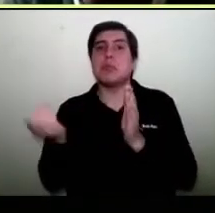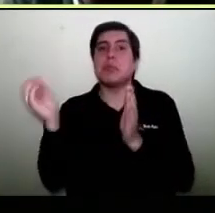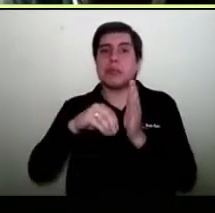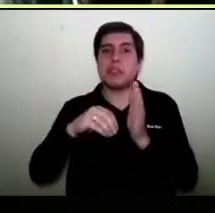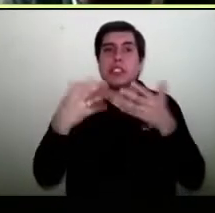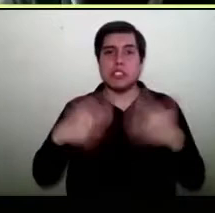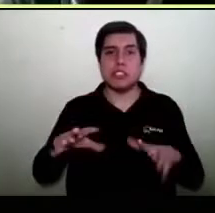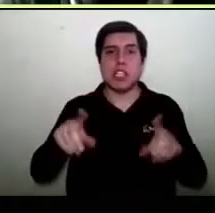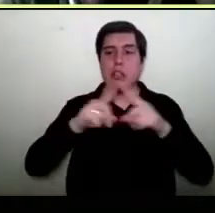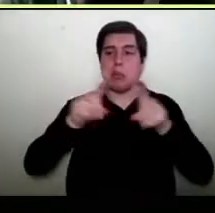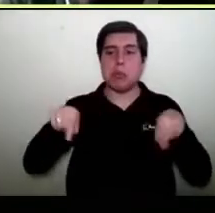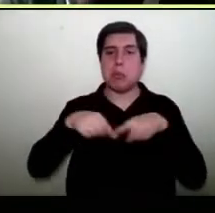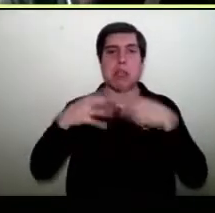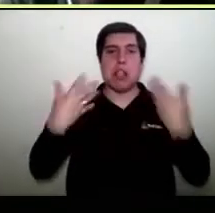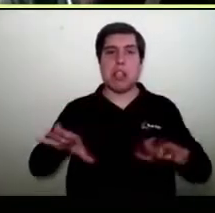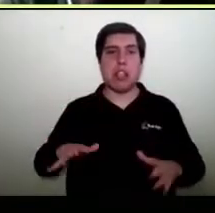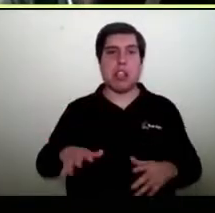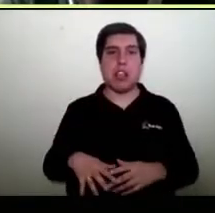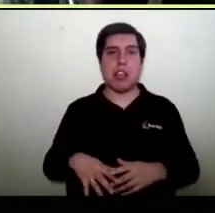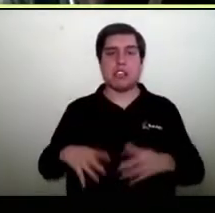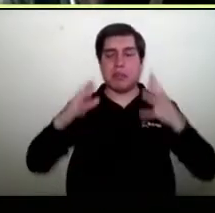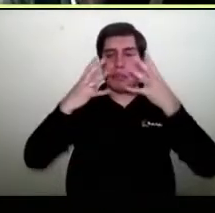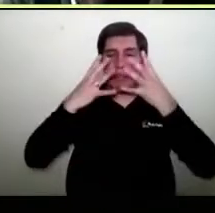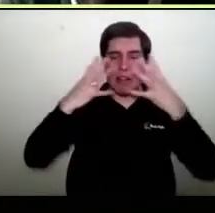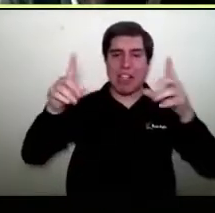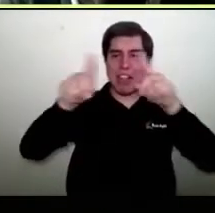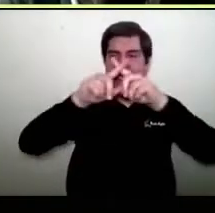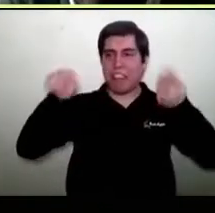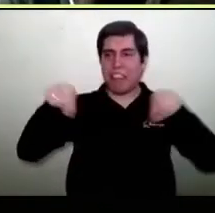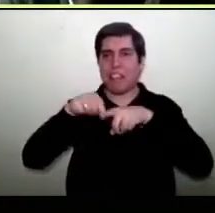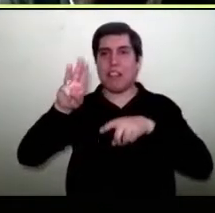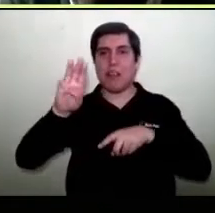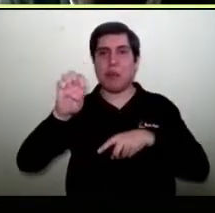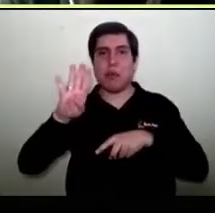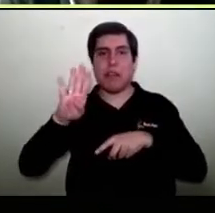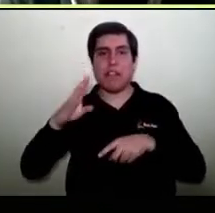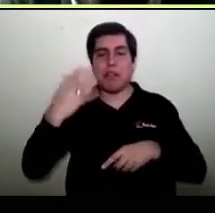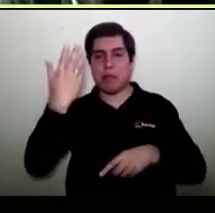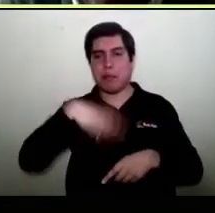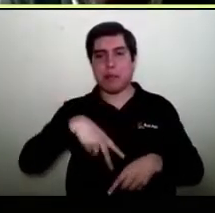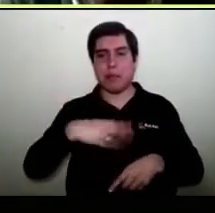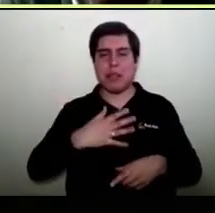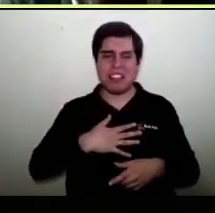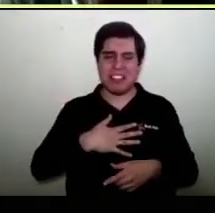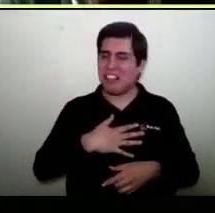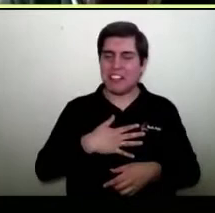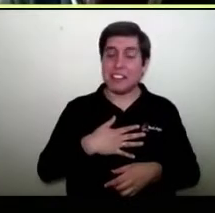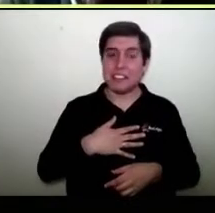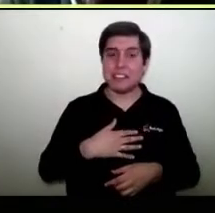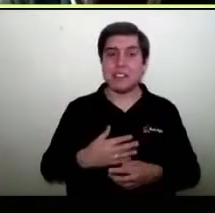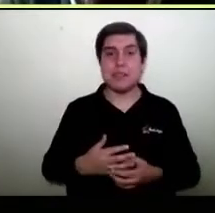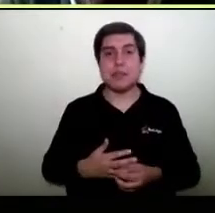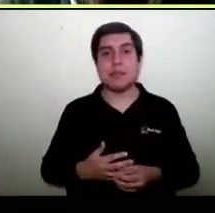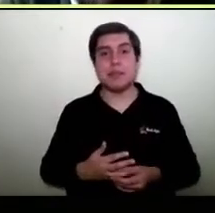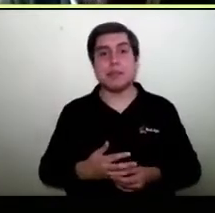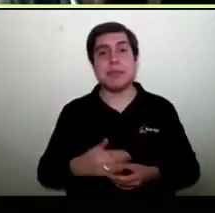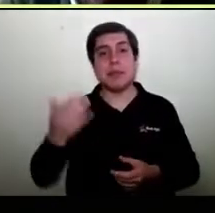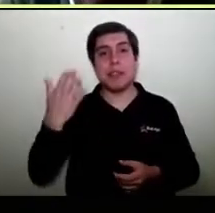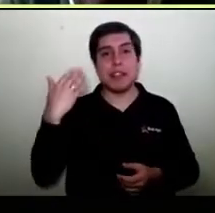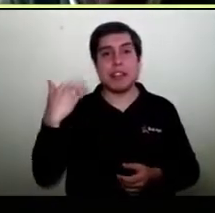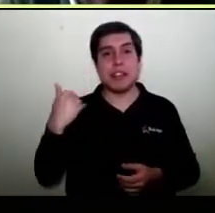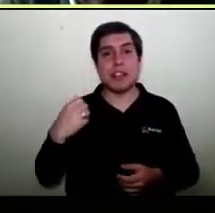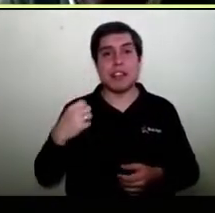tengo mi tienda. No necesito crear una página web propia. Los diferentes malls existen y ya hicieron el trabajo de desarrollo construyendo